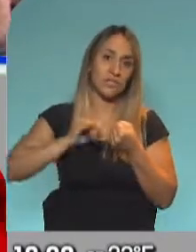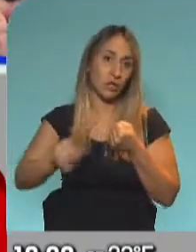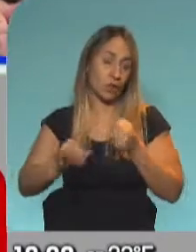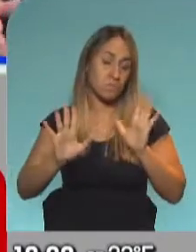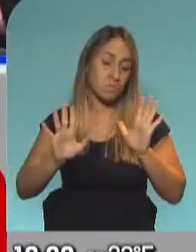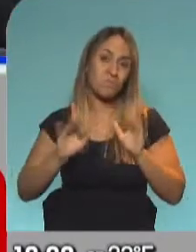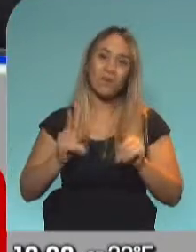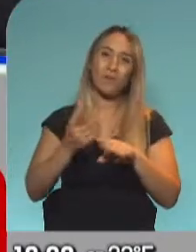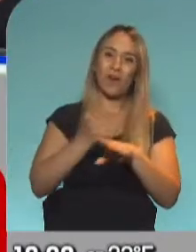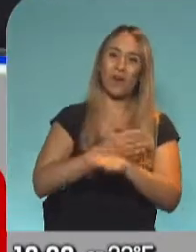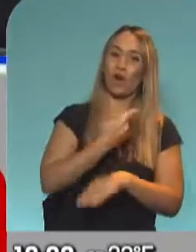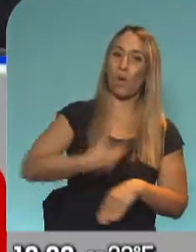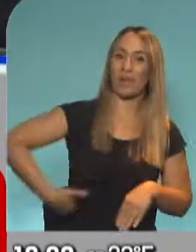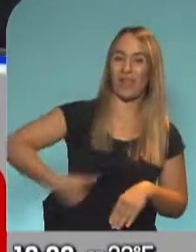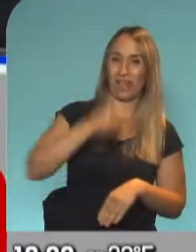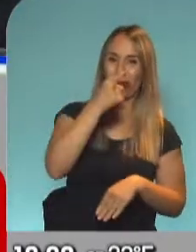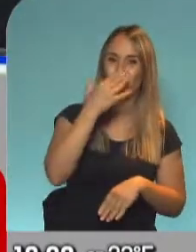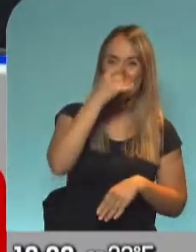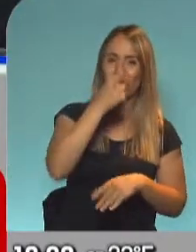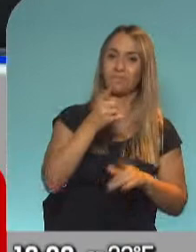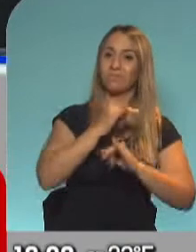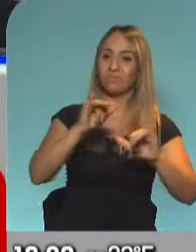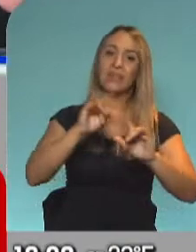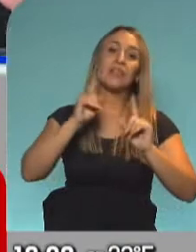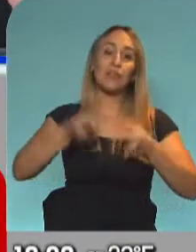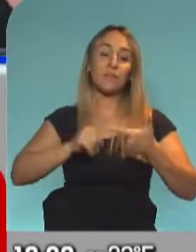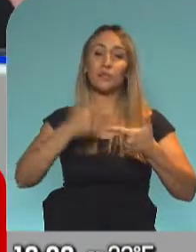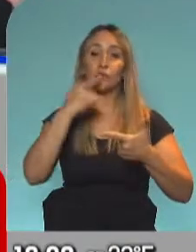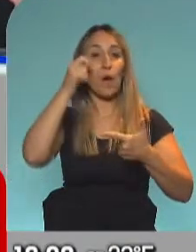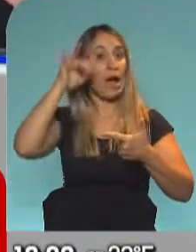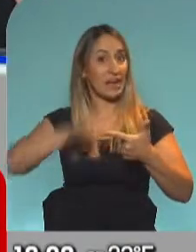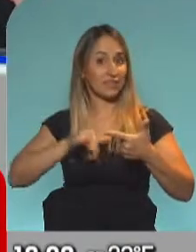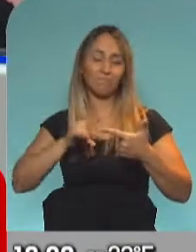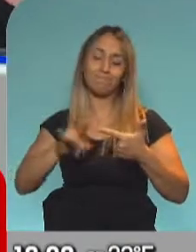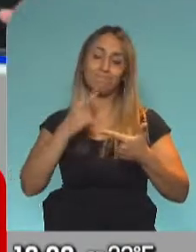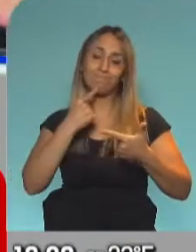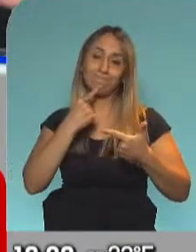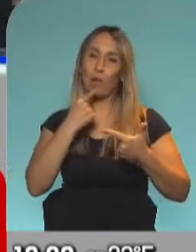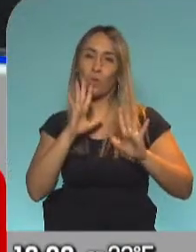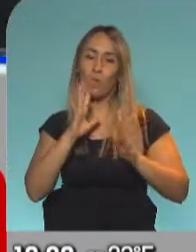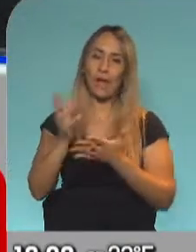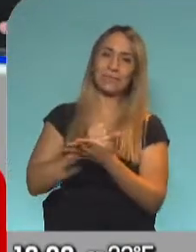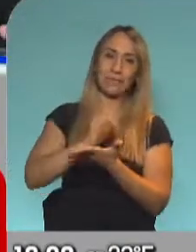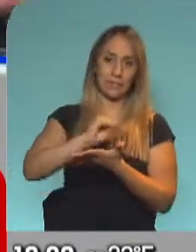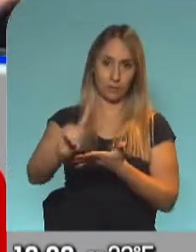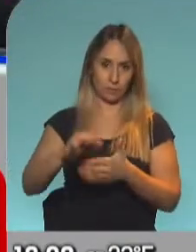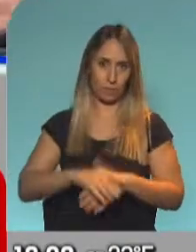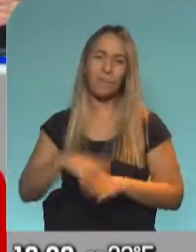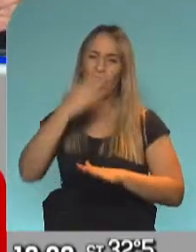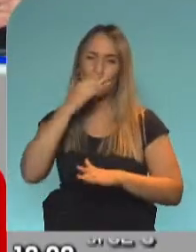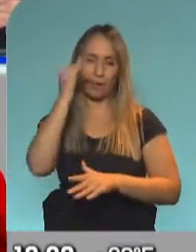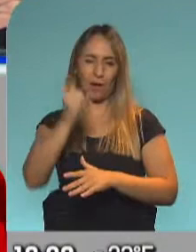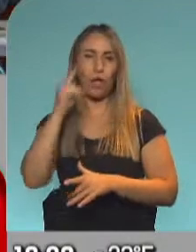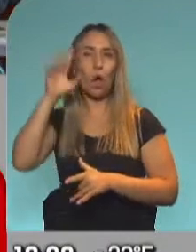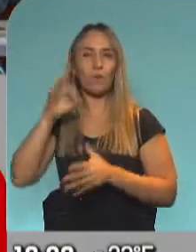que ya anticipó Schiaretti y que Rodolfo Suárez dio a entender que podía tener. Y más tarde te voy a contar también cuál es la posición de Juntos por el Cambio, que salió muy crítica